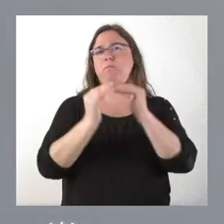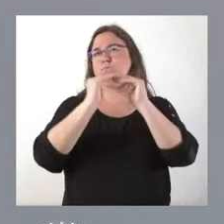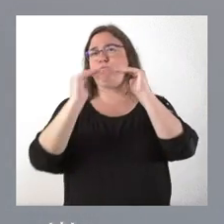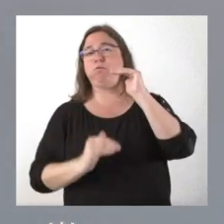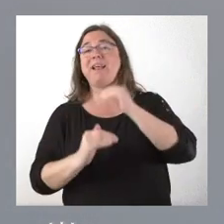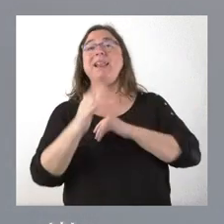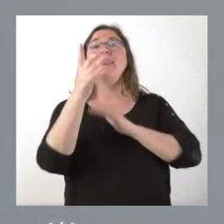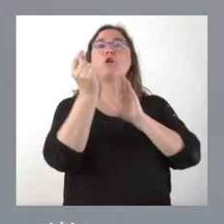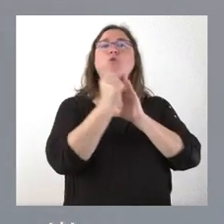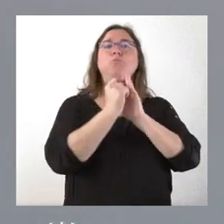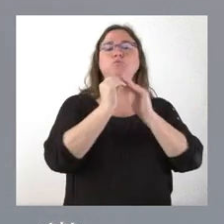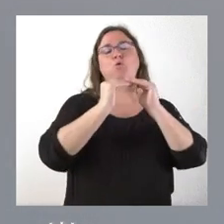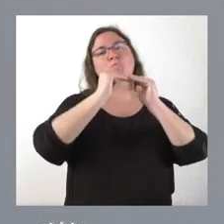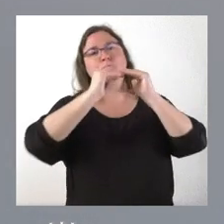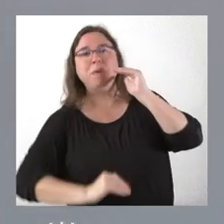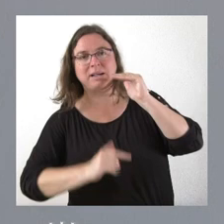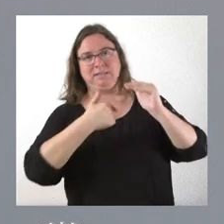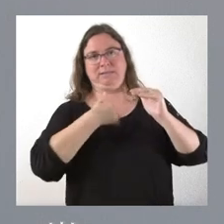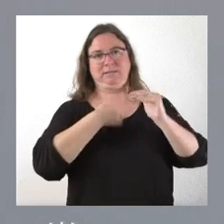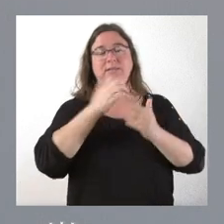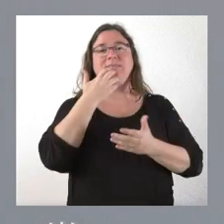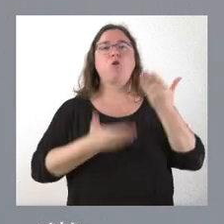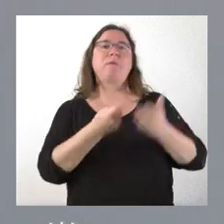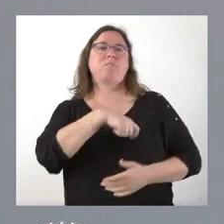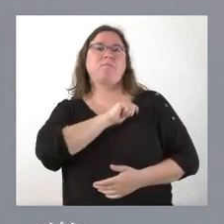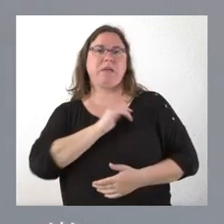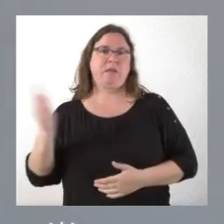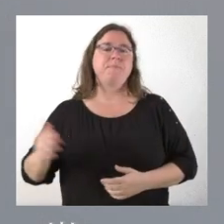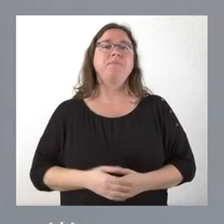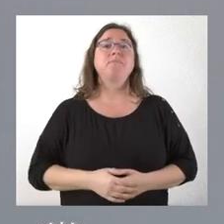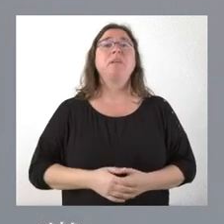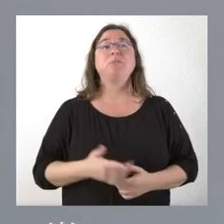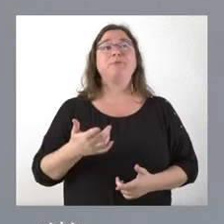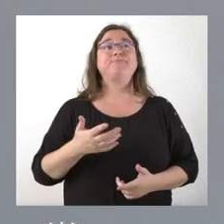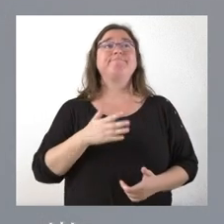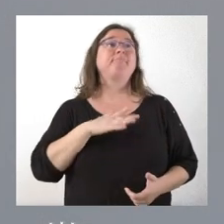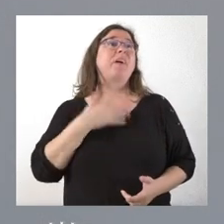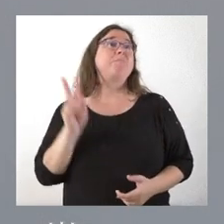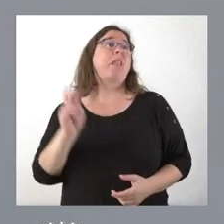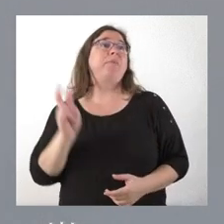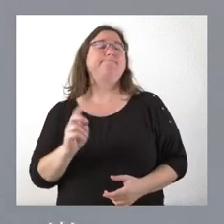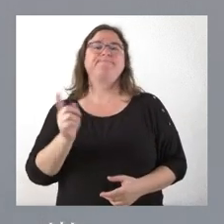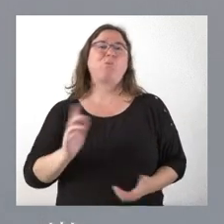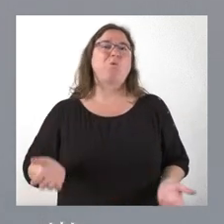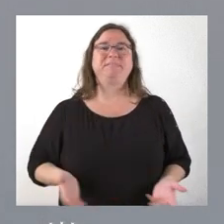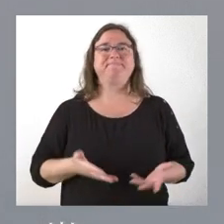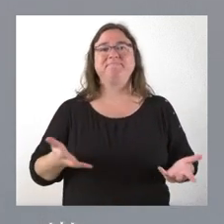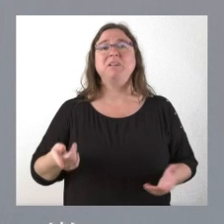Castilla y León es cinco veces superior a la media española. Pero esto tampoco es un consuelo. No es un consuelo que seamos